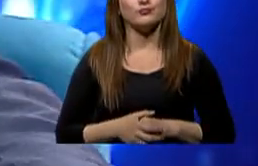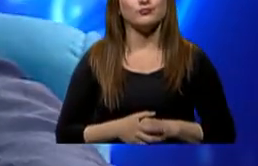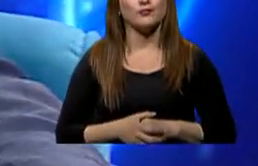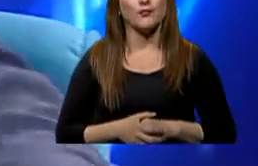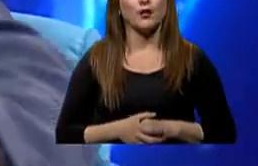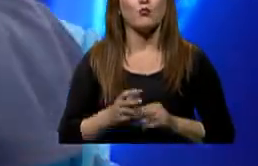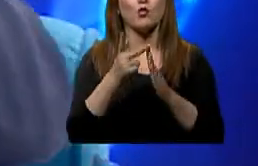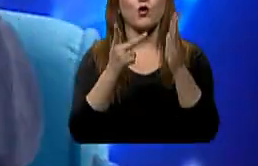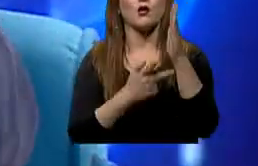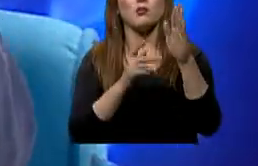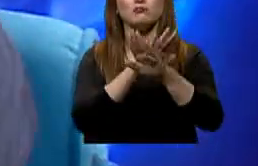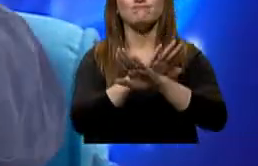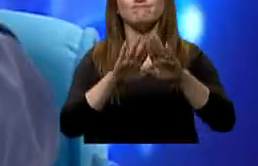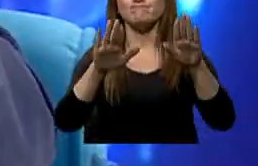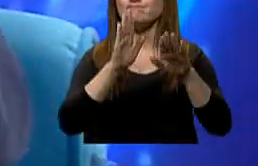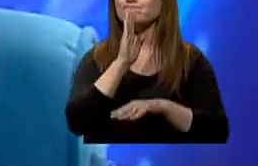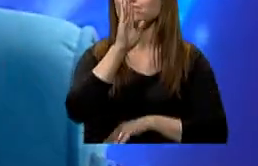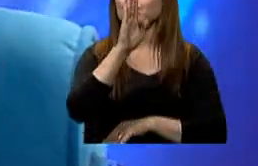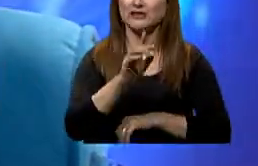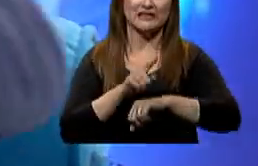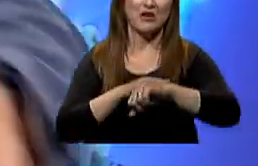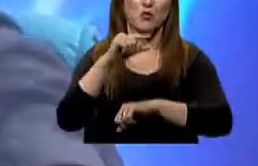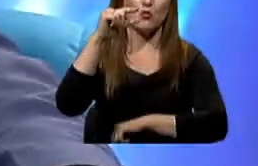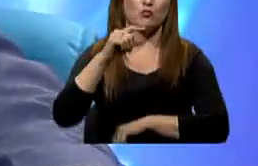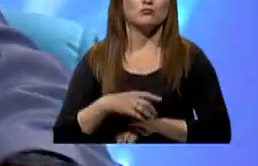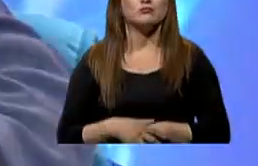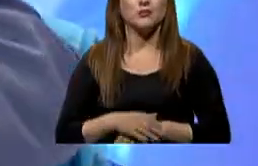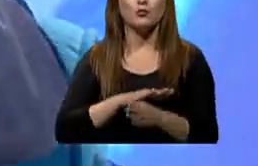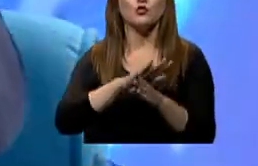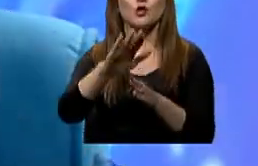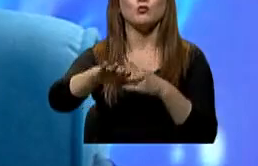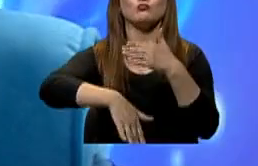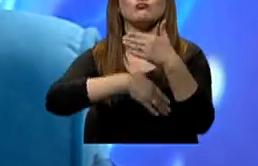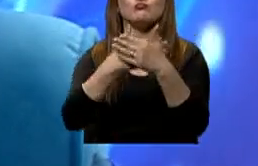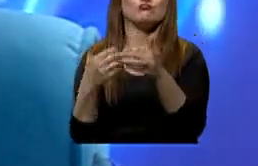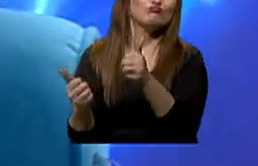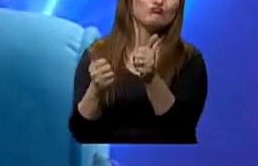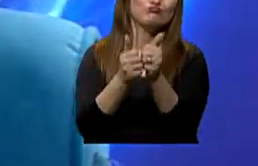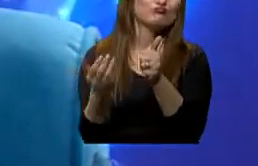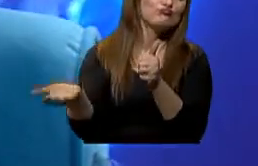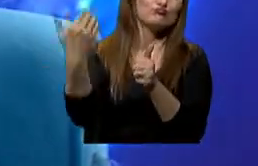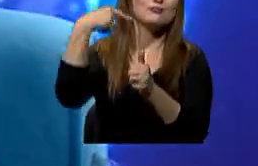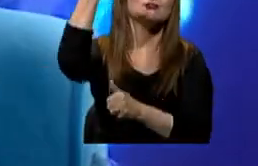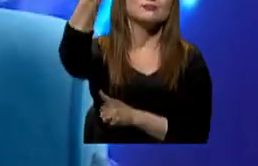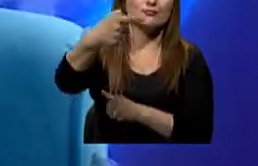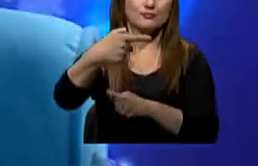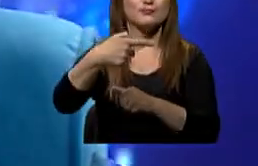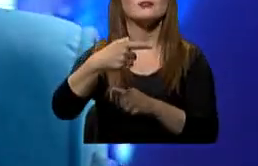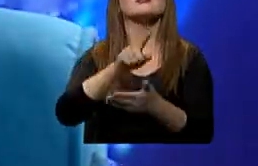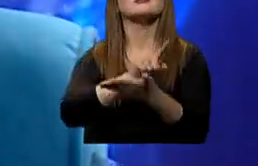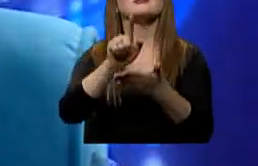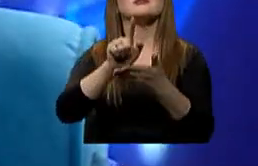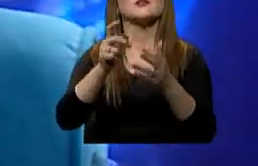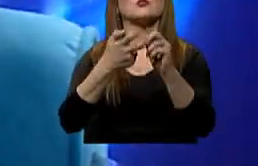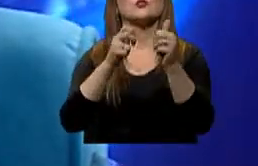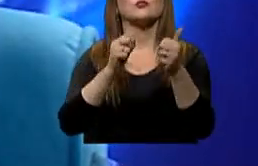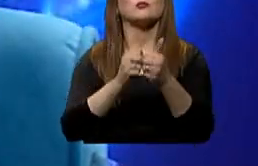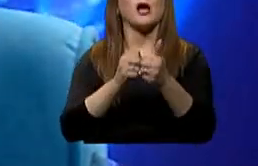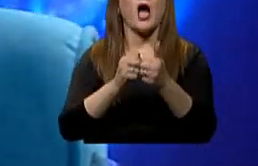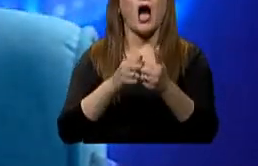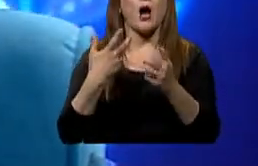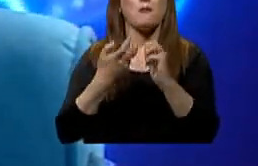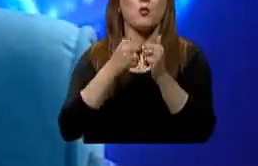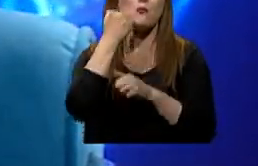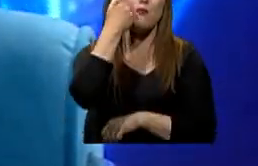al final del programa, como siempre, pues no queda corto, pero les invitamos a ustedes a que nos acompañen la siguiente semana. Síndrome premenstrual,